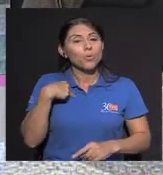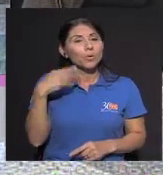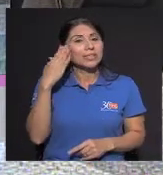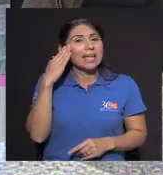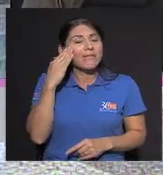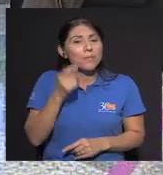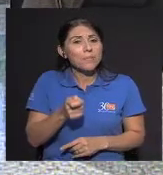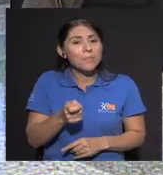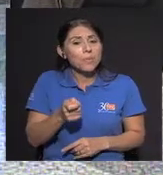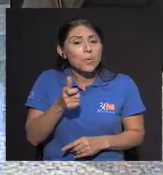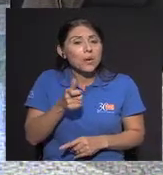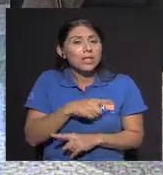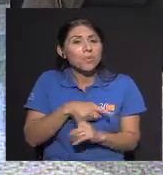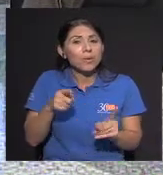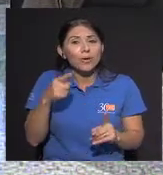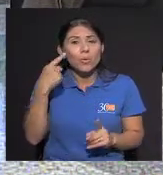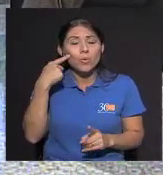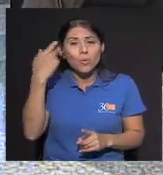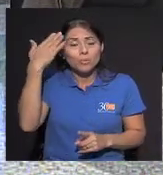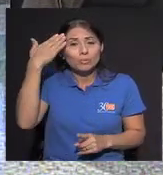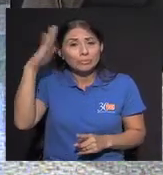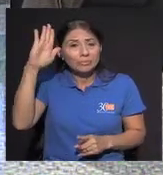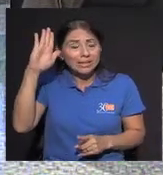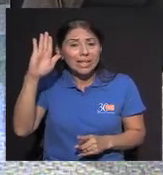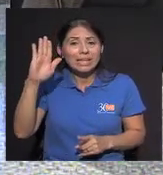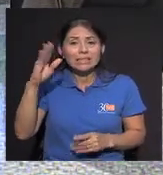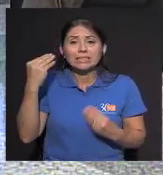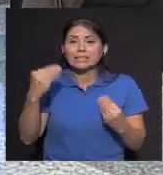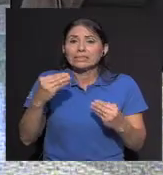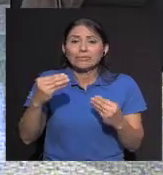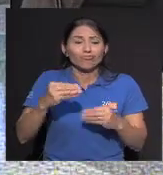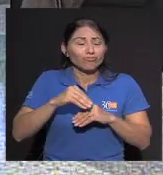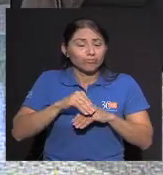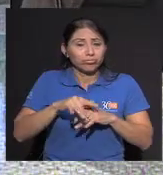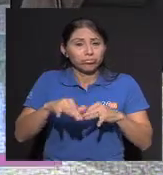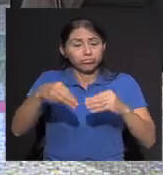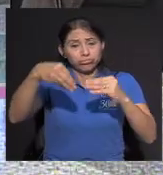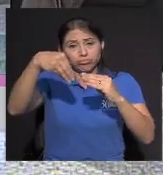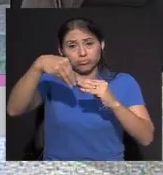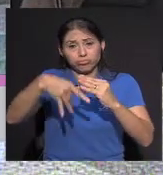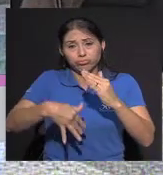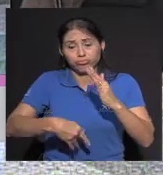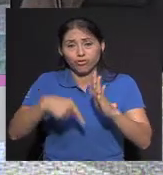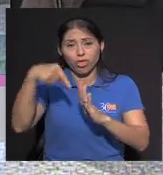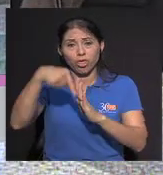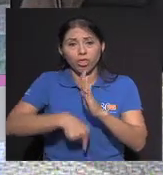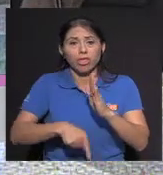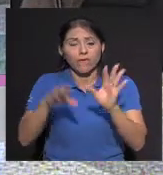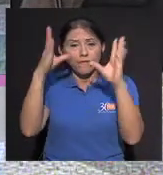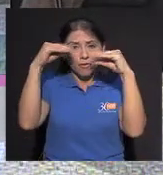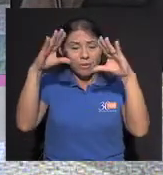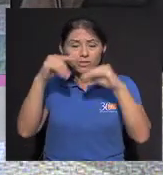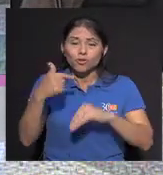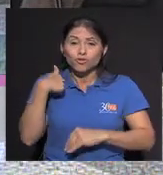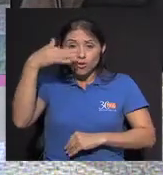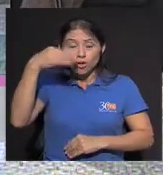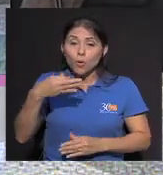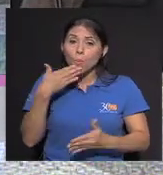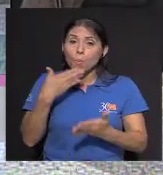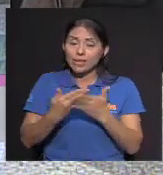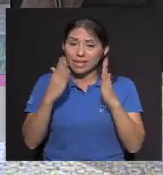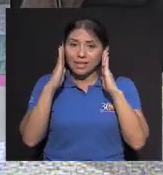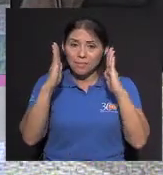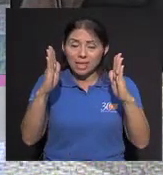gota Y se ignora El océano entero ¿Verdad? En cuanto a factores De riesgo Por esto No dudo que En cuanto a tratamiento Y una buena